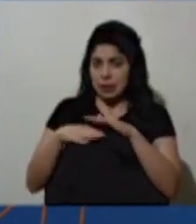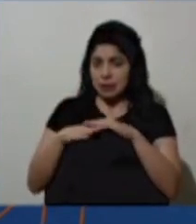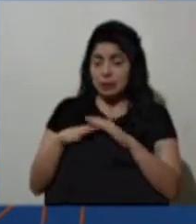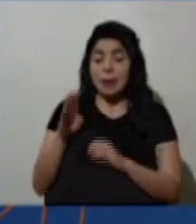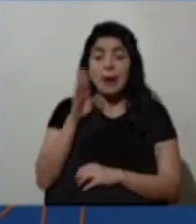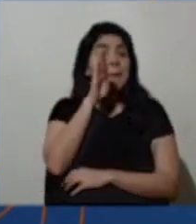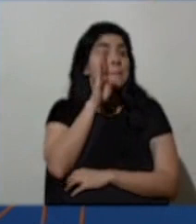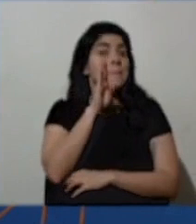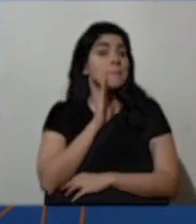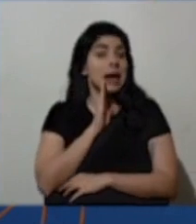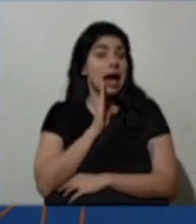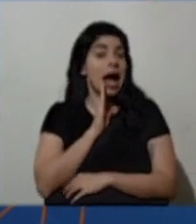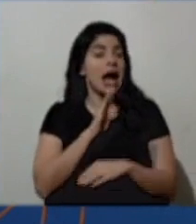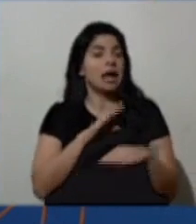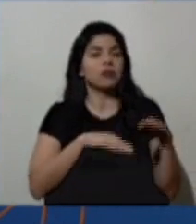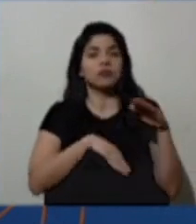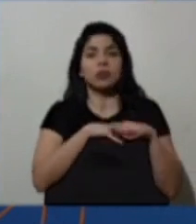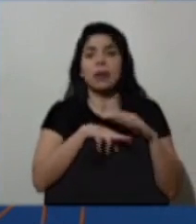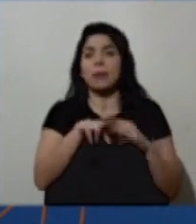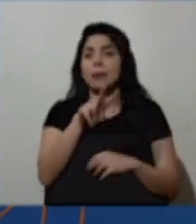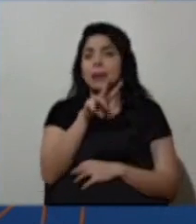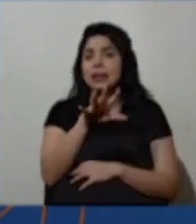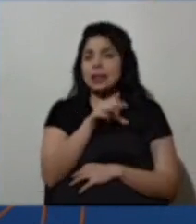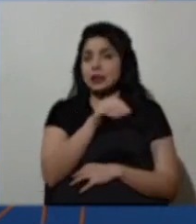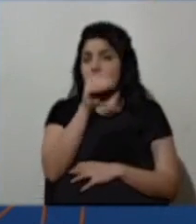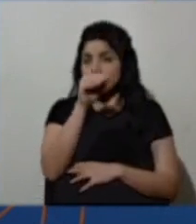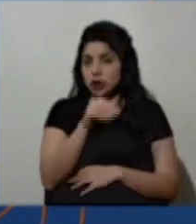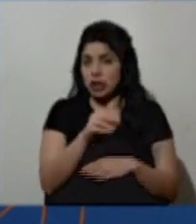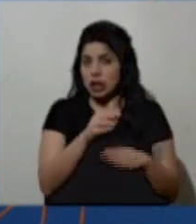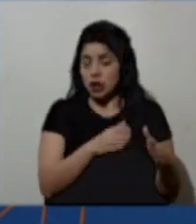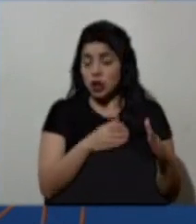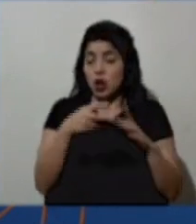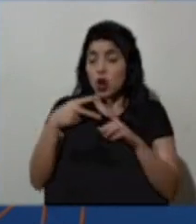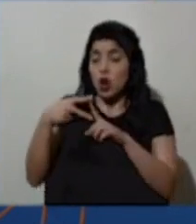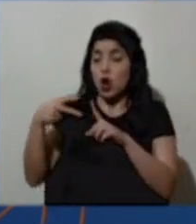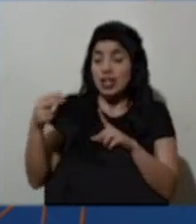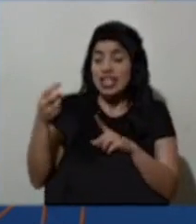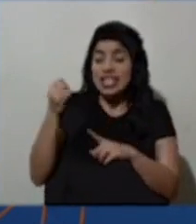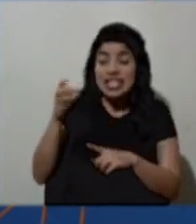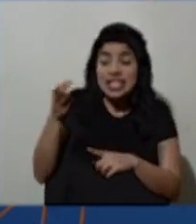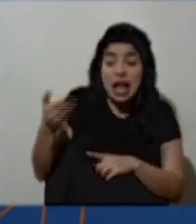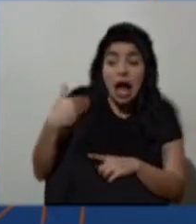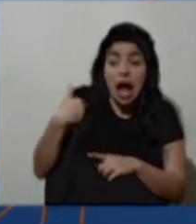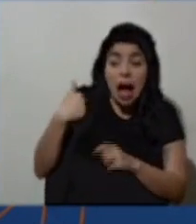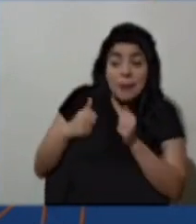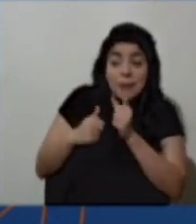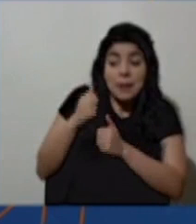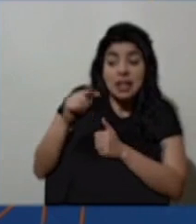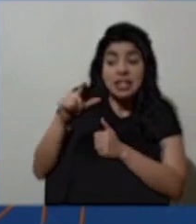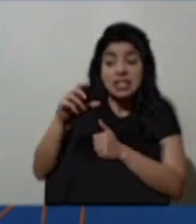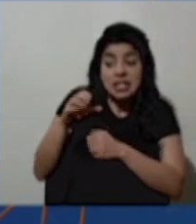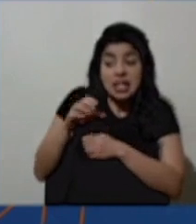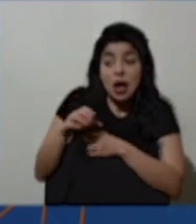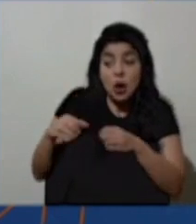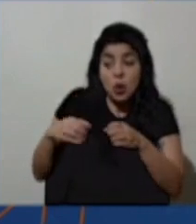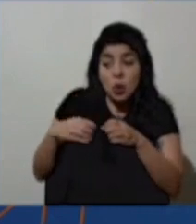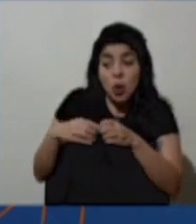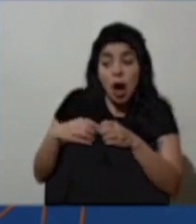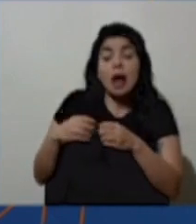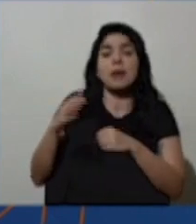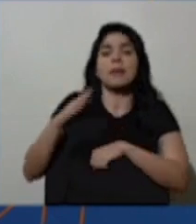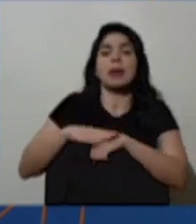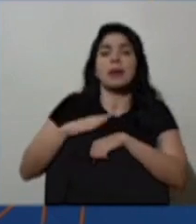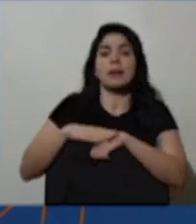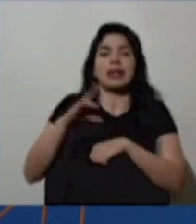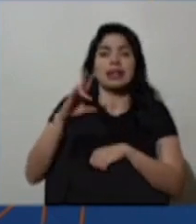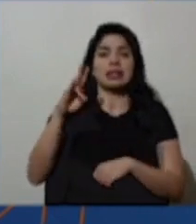bares con una capacidad de un 25 por ciento. Los hoteles con más de 100 habitaciones, con una capacidad del 75 por